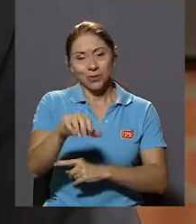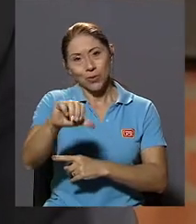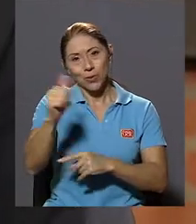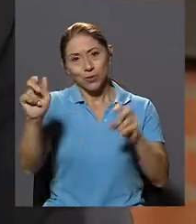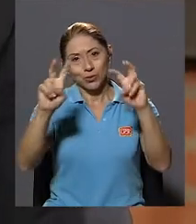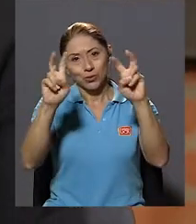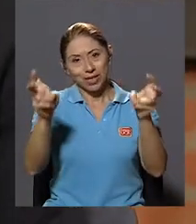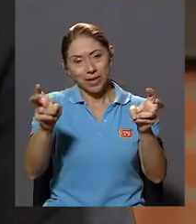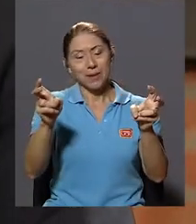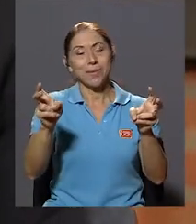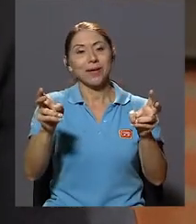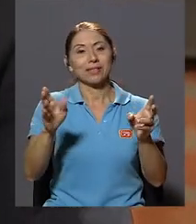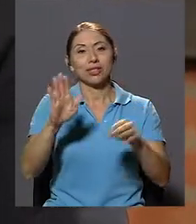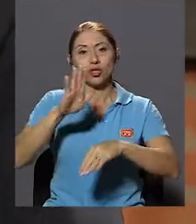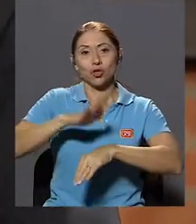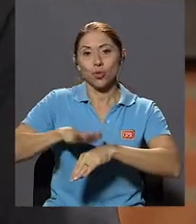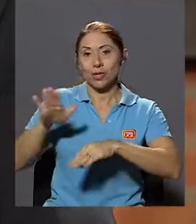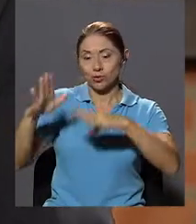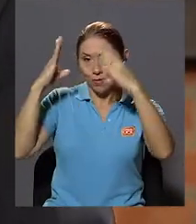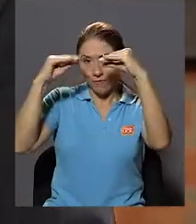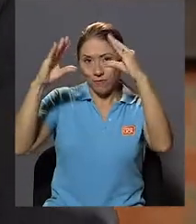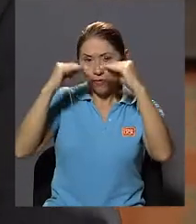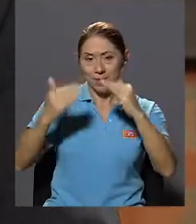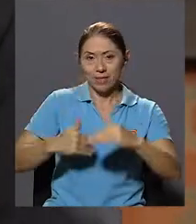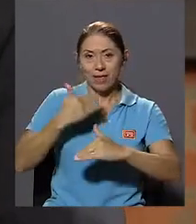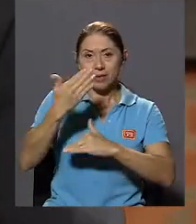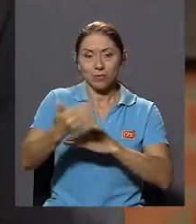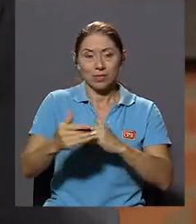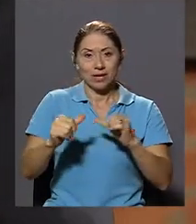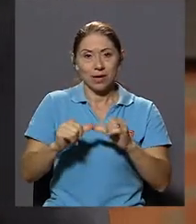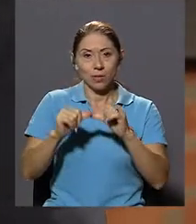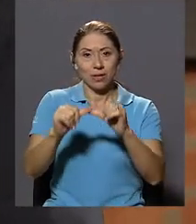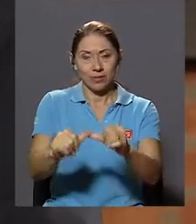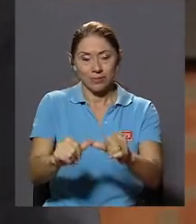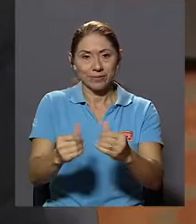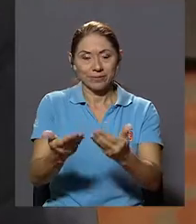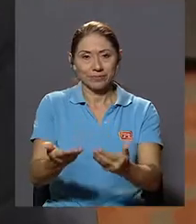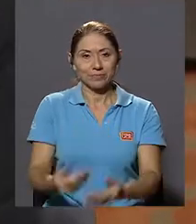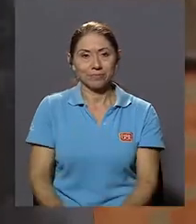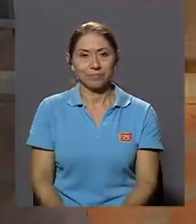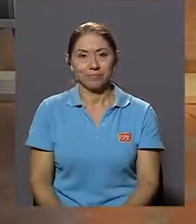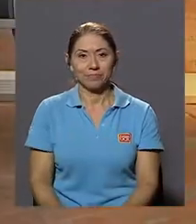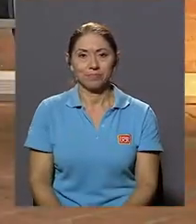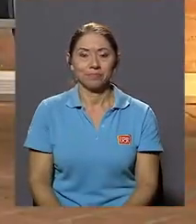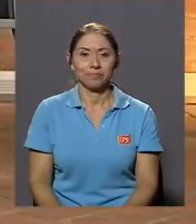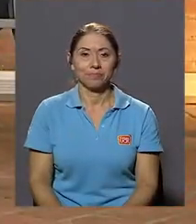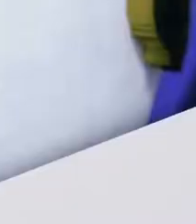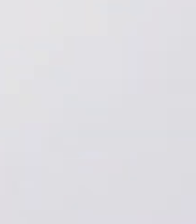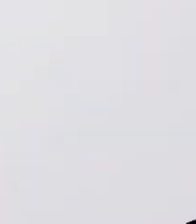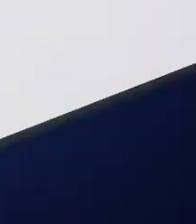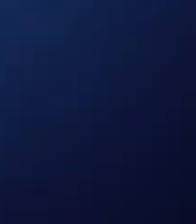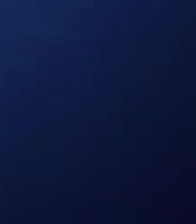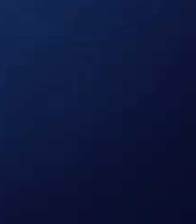De otros temas De su informe Señor rector Una vez que el canal Nos invite a hacerlo Regresamos